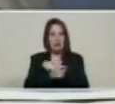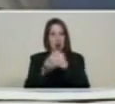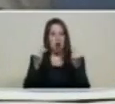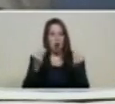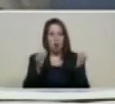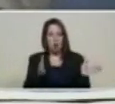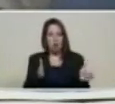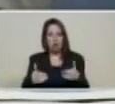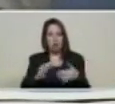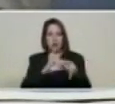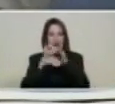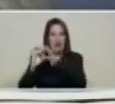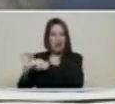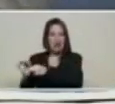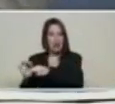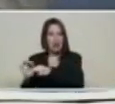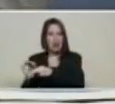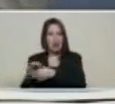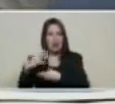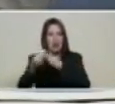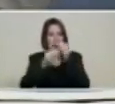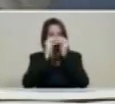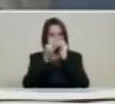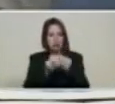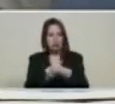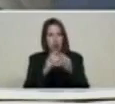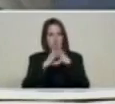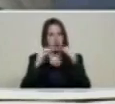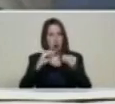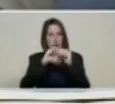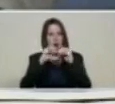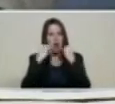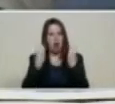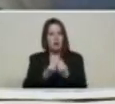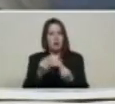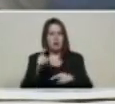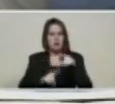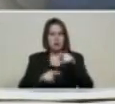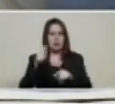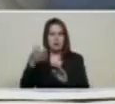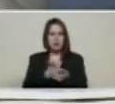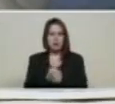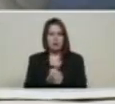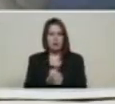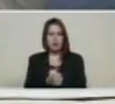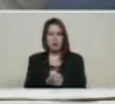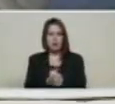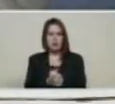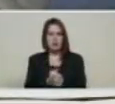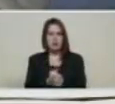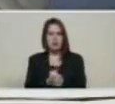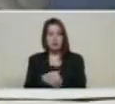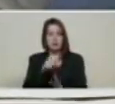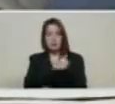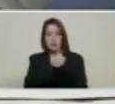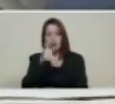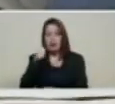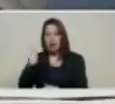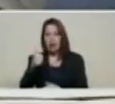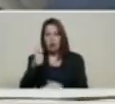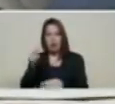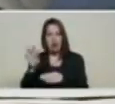y facilitar en este caso dentro de toda la comunidad la visualización de todas y cada una de las transacciones